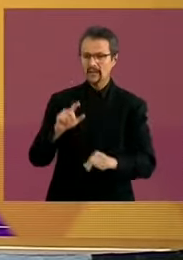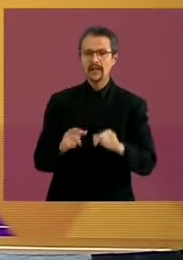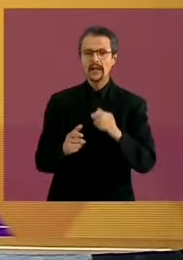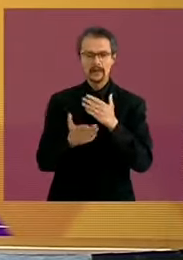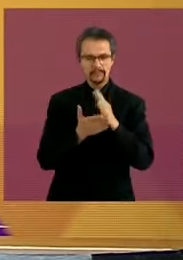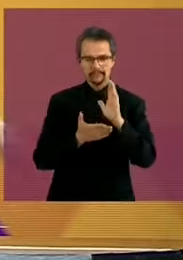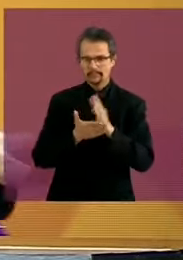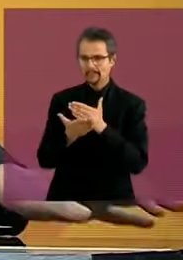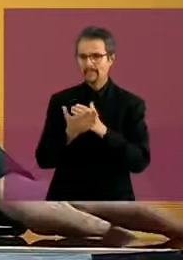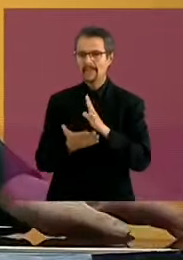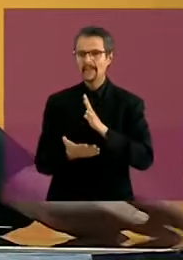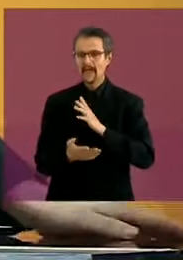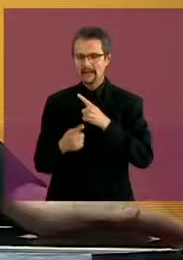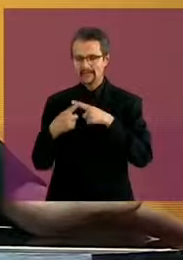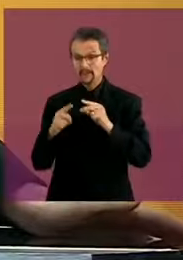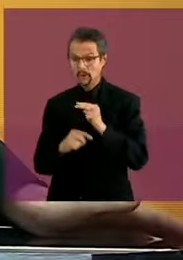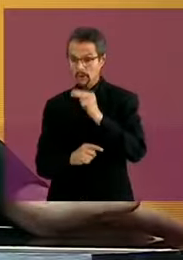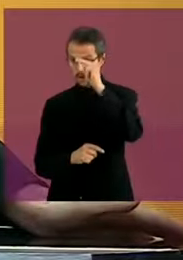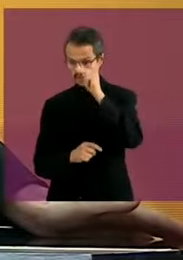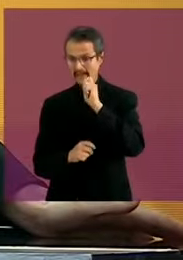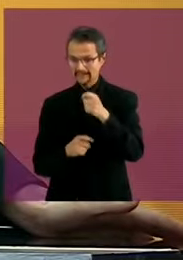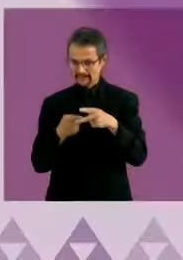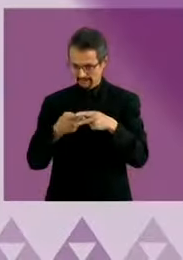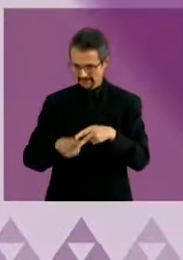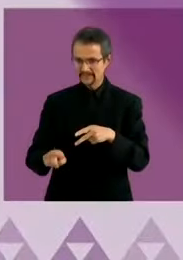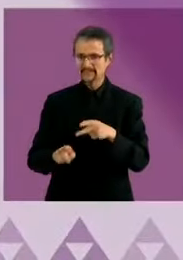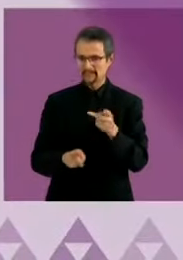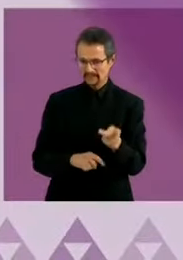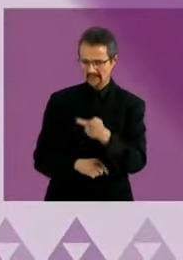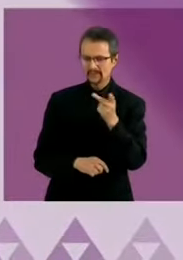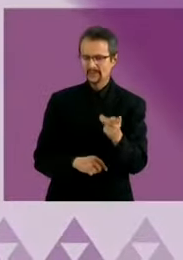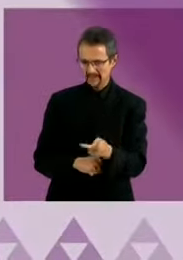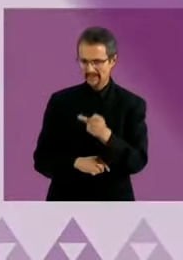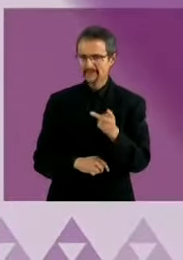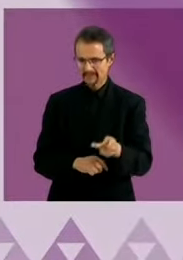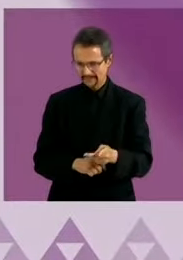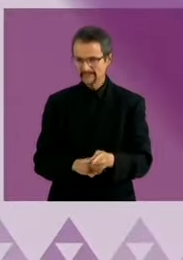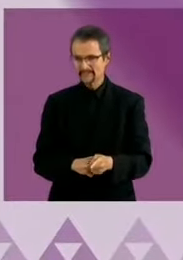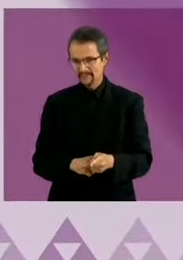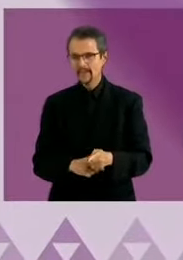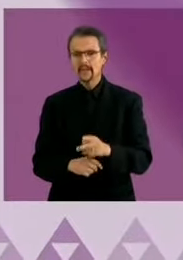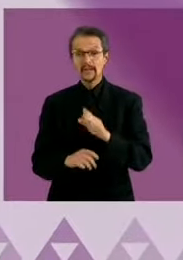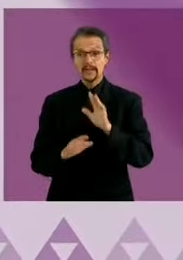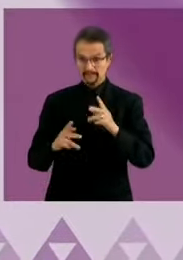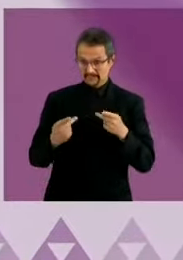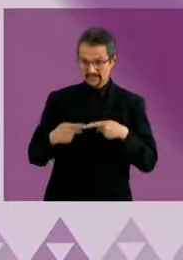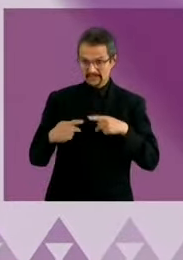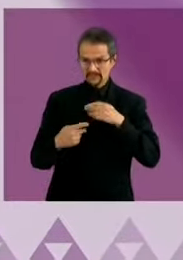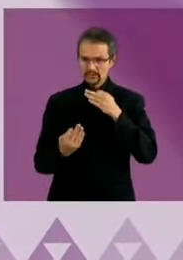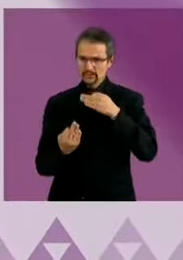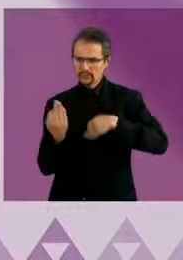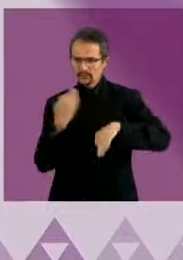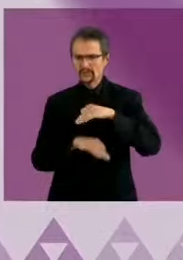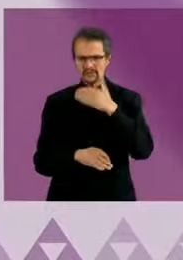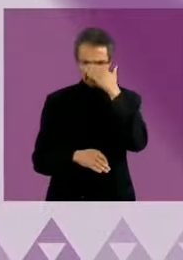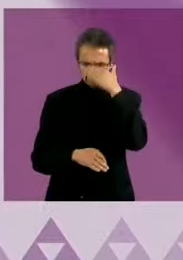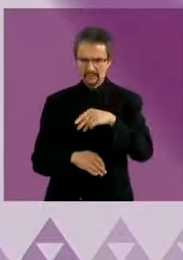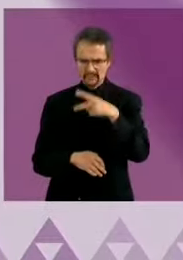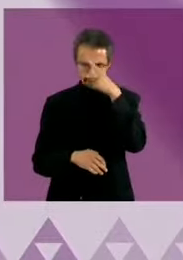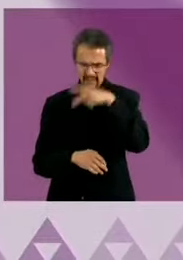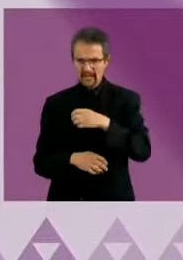región norte y empieza esto así. No es un secreto para nadie que tenemos un claro retraso educativo.